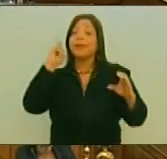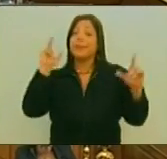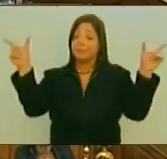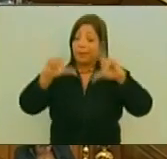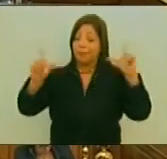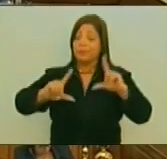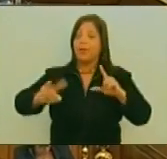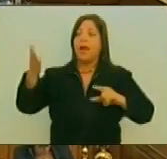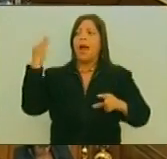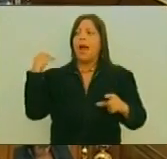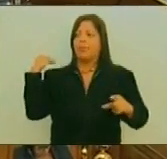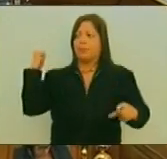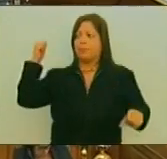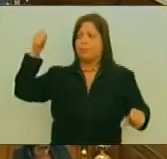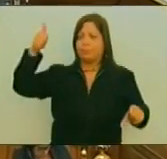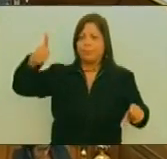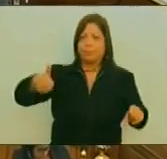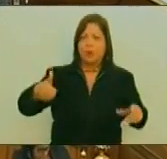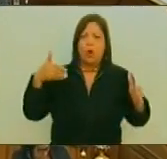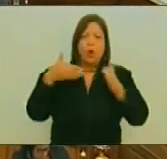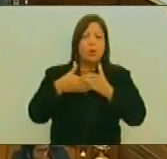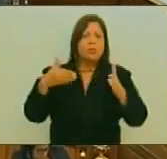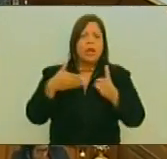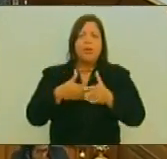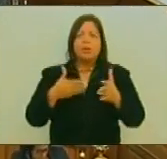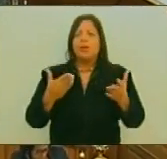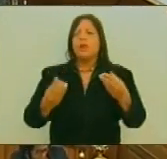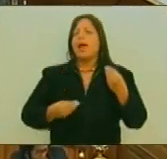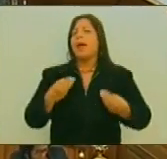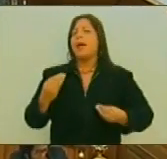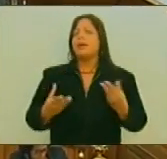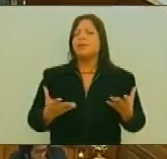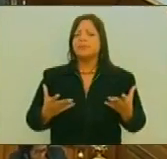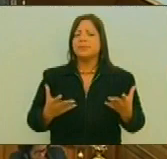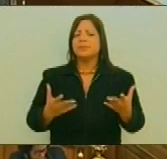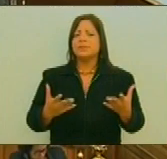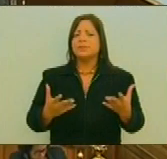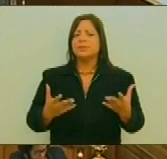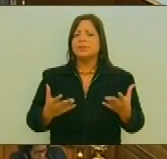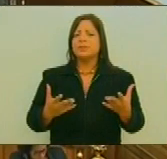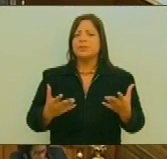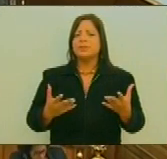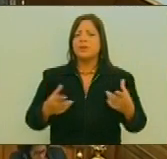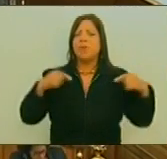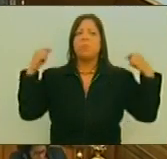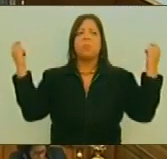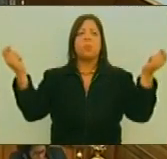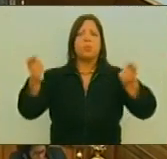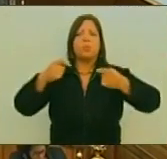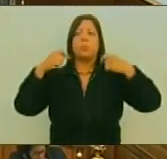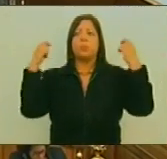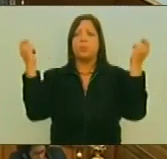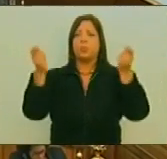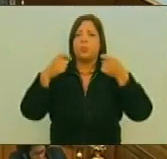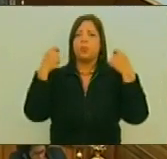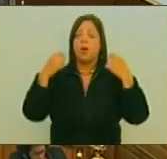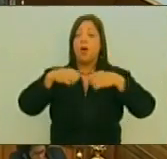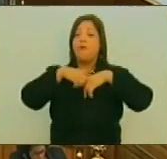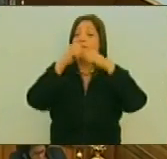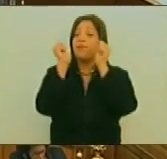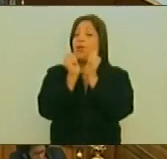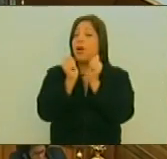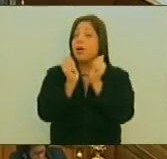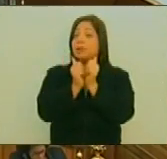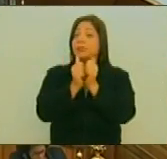durante Los últimos años Se han intentado Convertir En promotores De la violencia